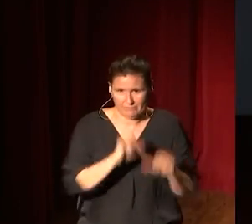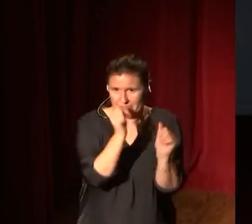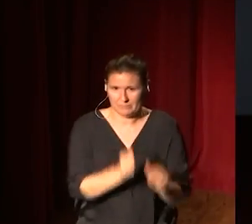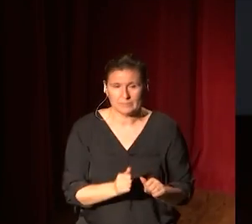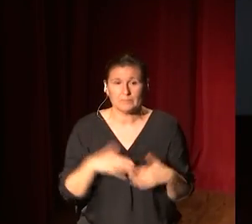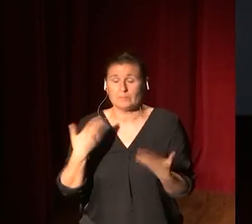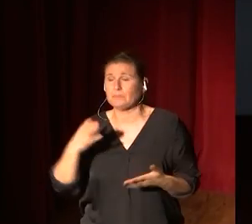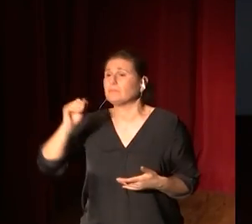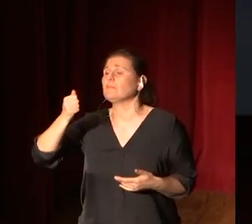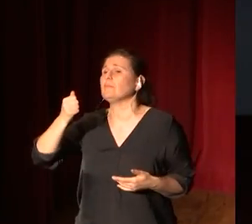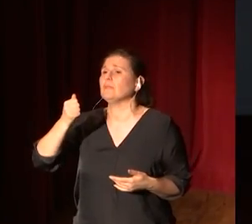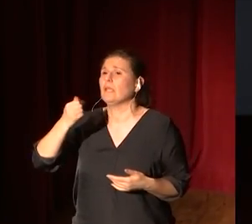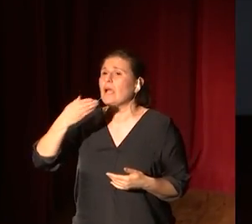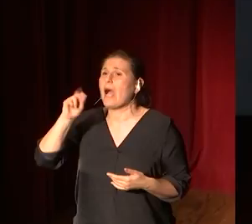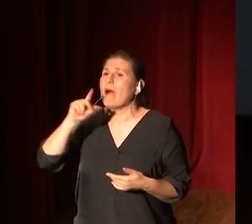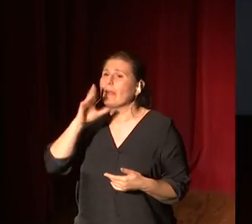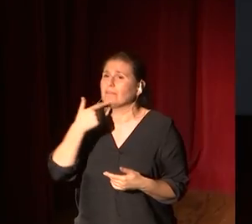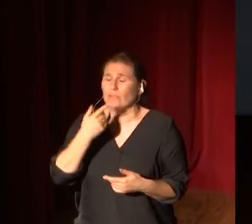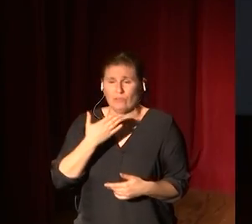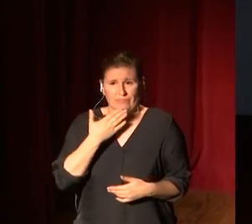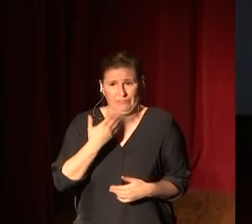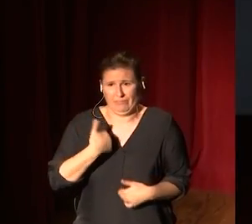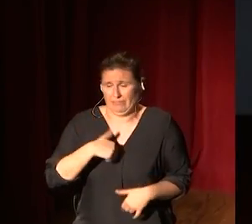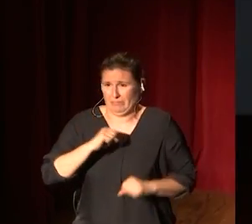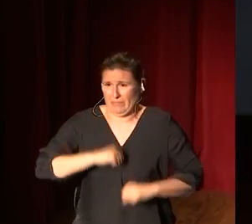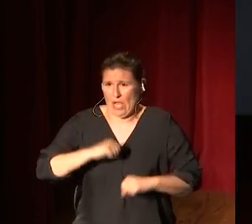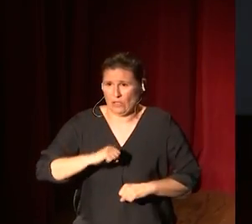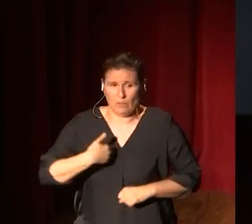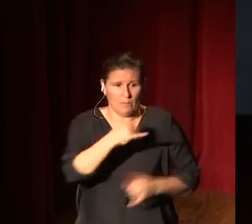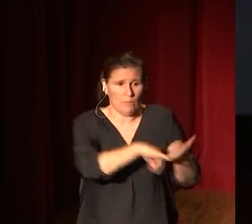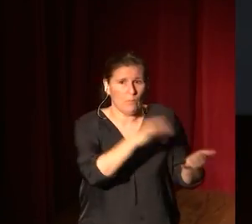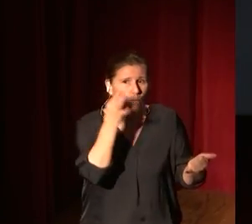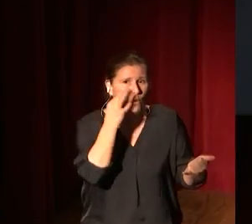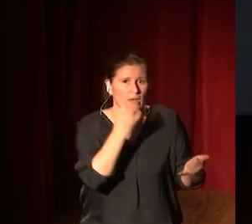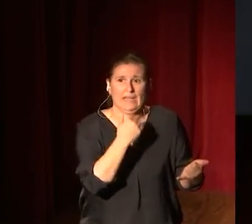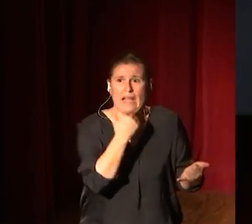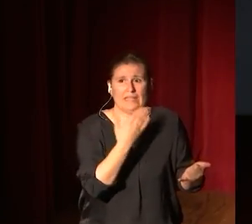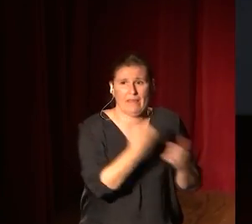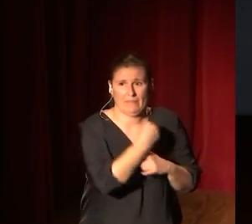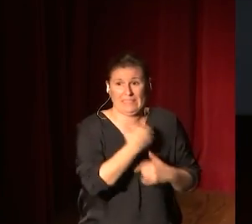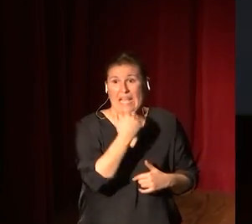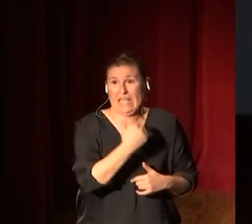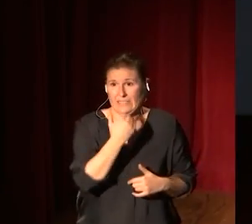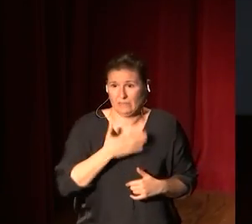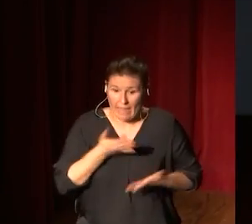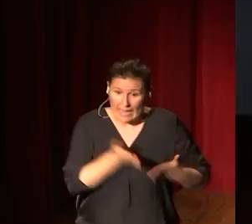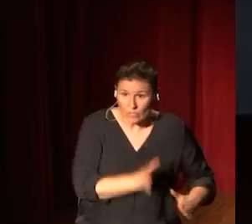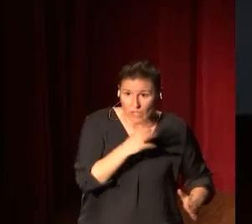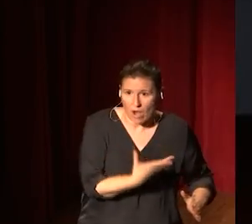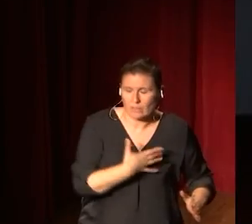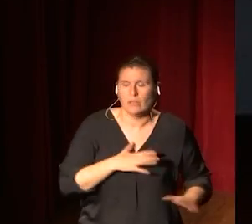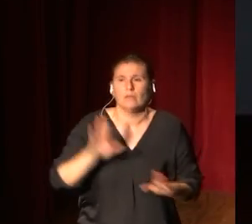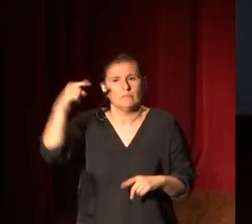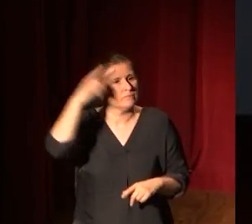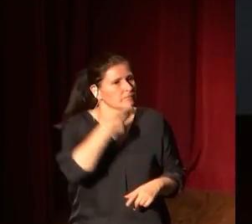Entonces, Abraham, pues, dice, bueno, es que soy muy mayor, ¿cómo voy a tener hijos? Y mi mujer es que es casi mayor aún, ¿cómo voy a tener hijos? bueno, ten fe.